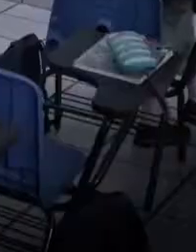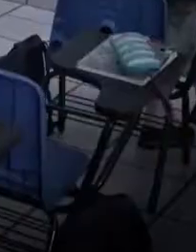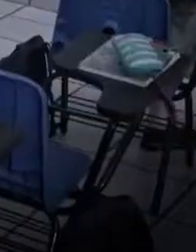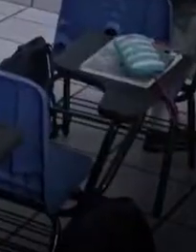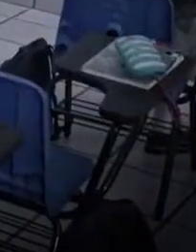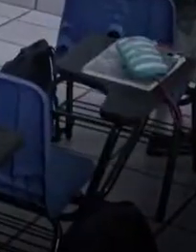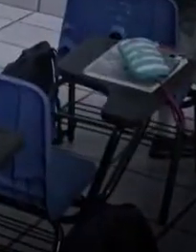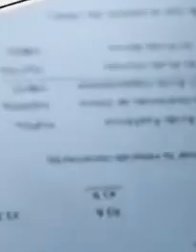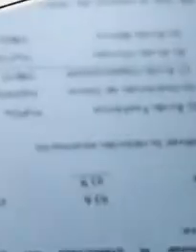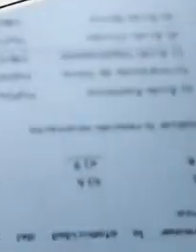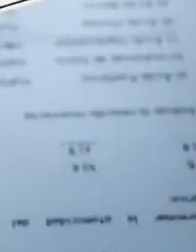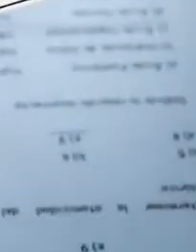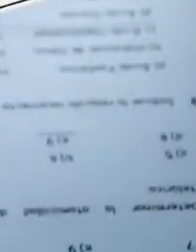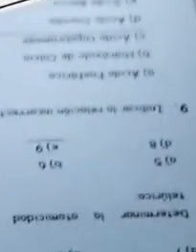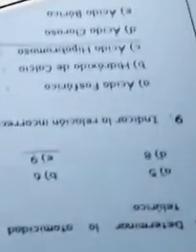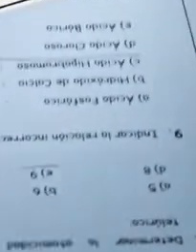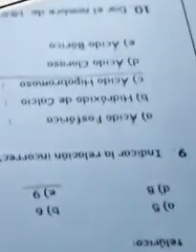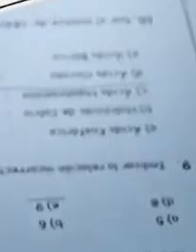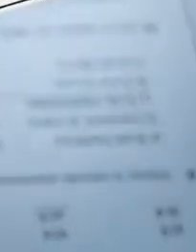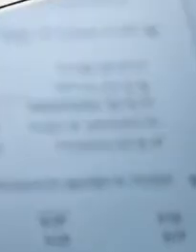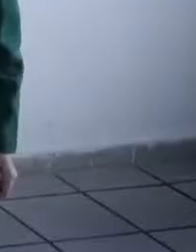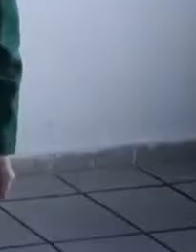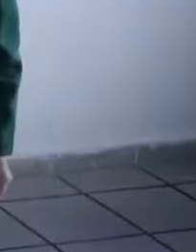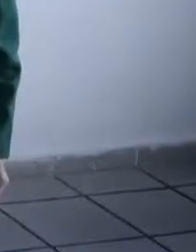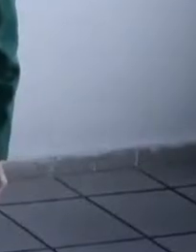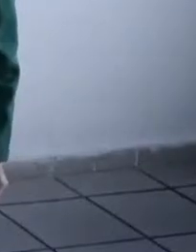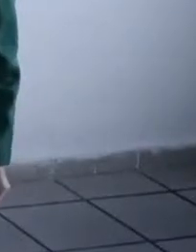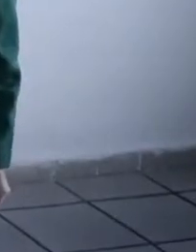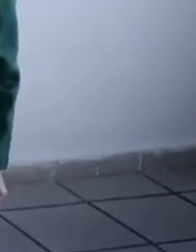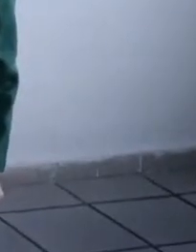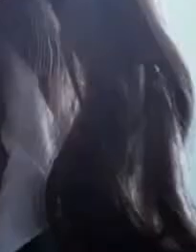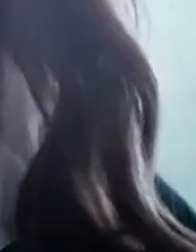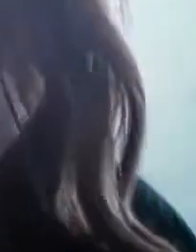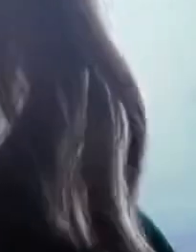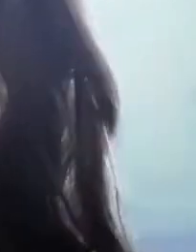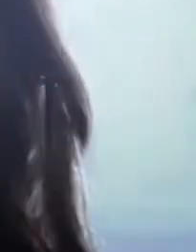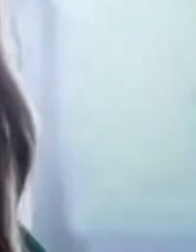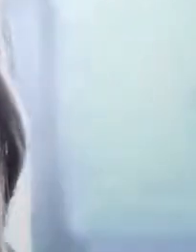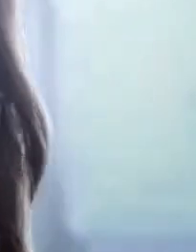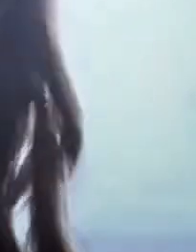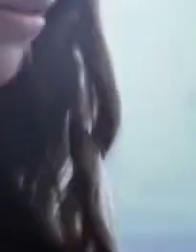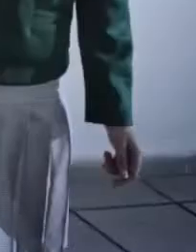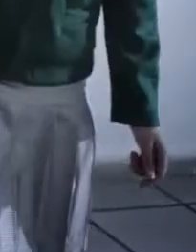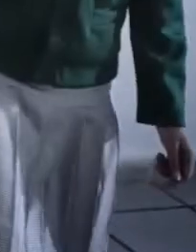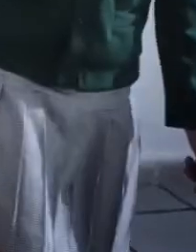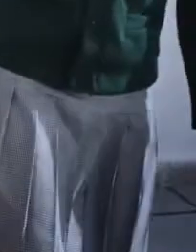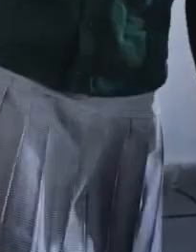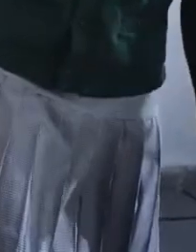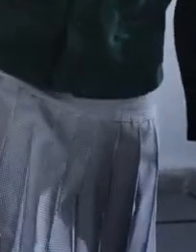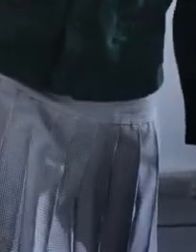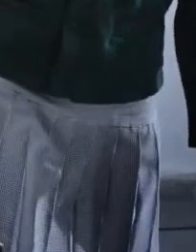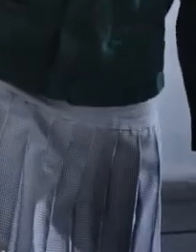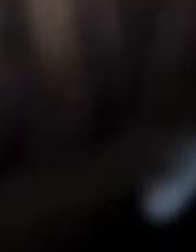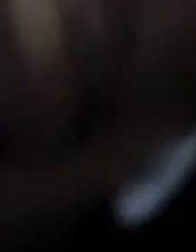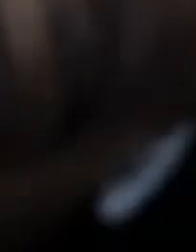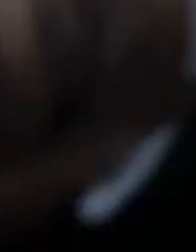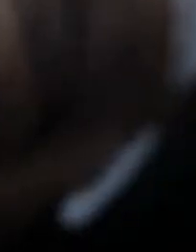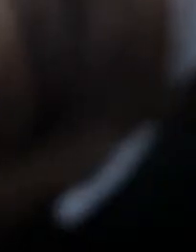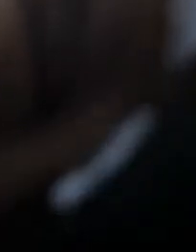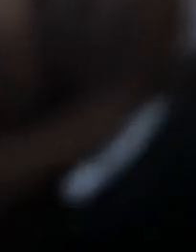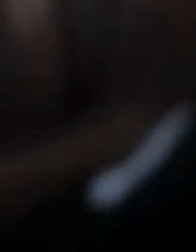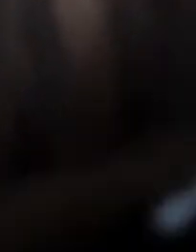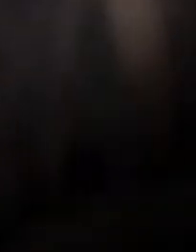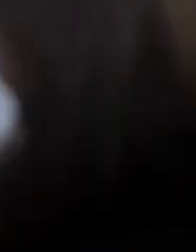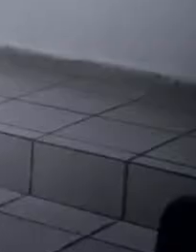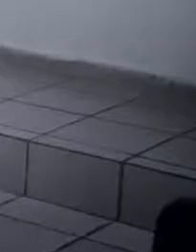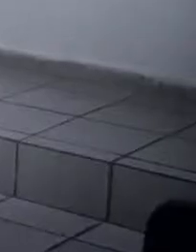calificaciones? B. ¿Cómo te sientes? ¿Quieres platicar? B. No, gracias. Estoy bien. B. Bueno, si te animas, me